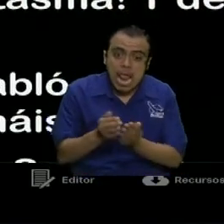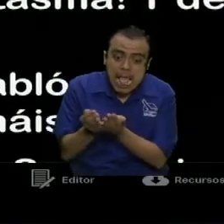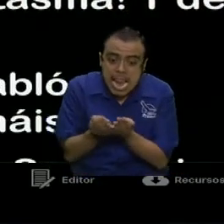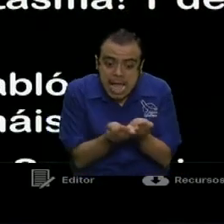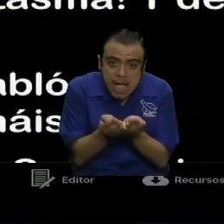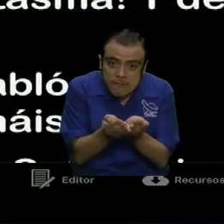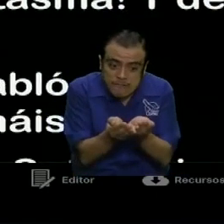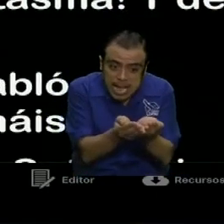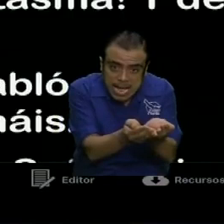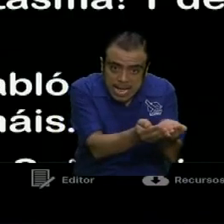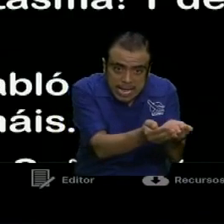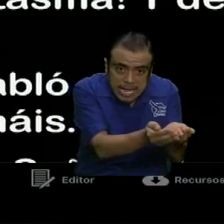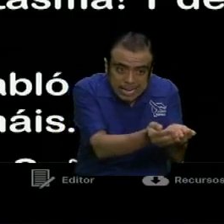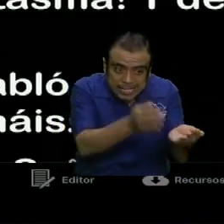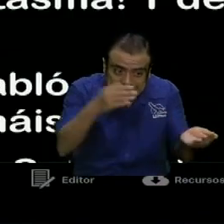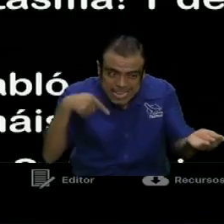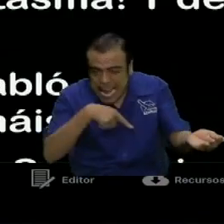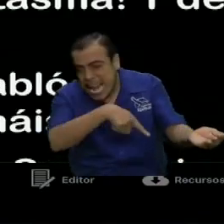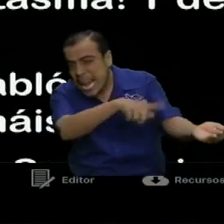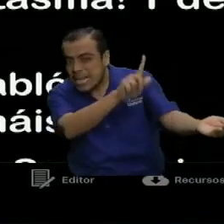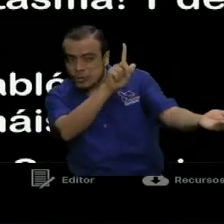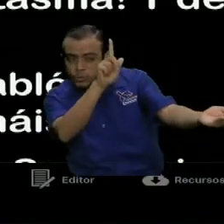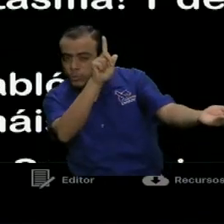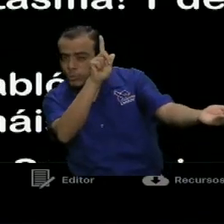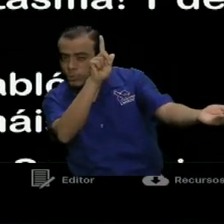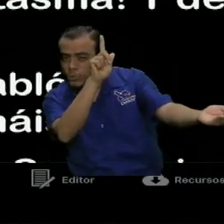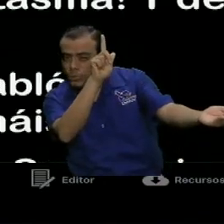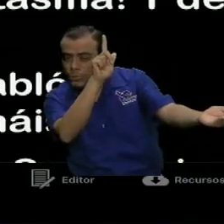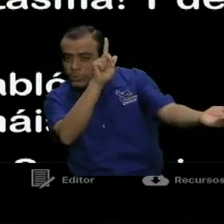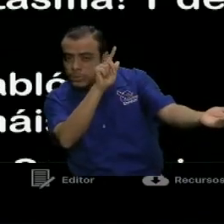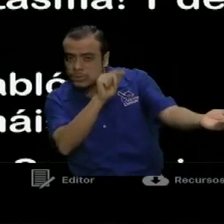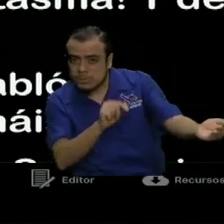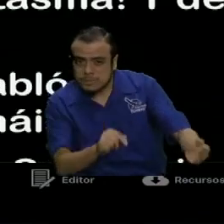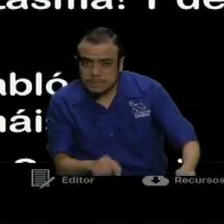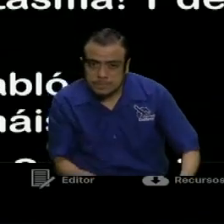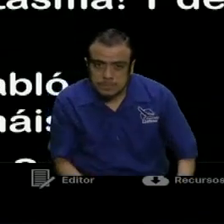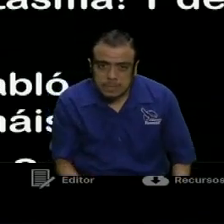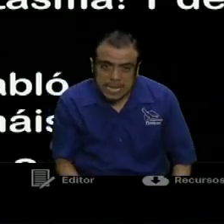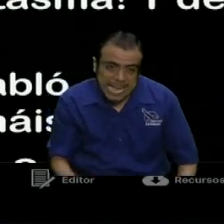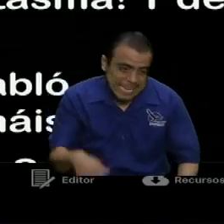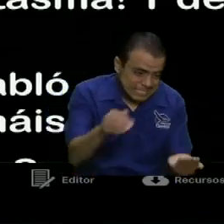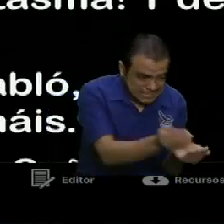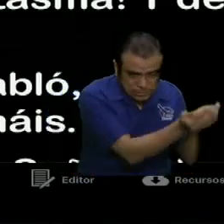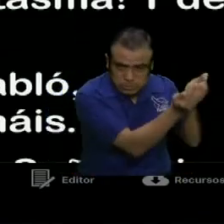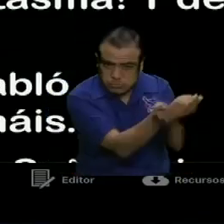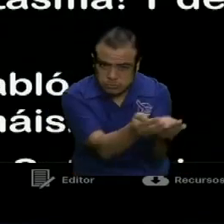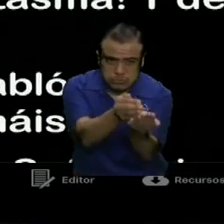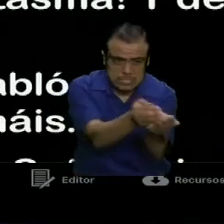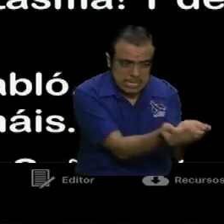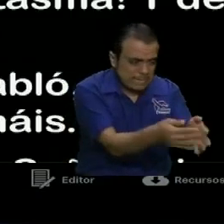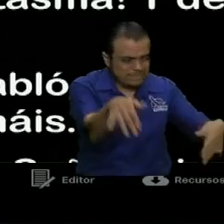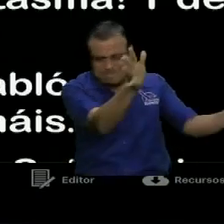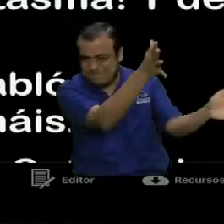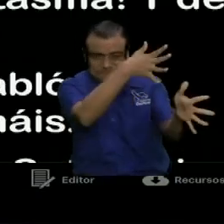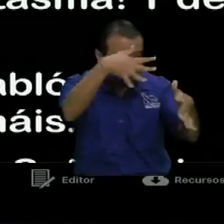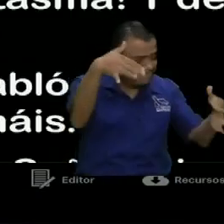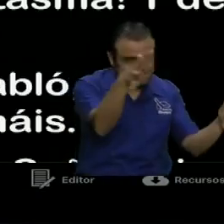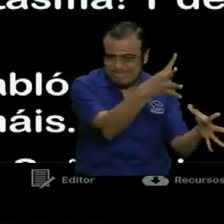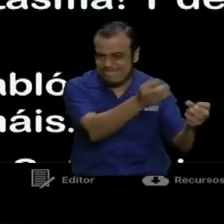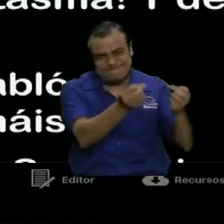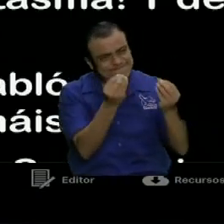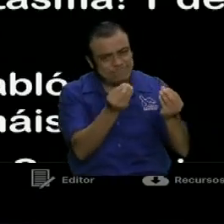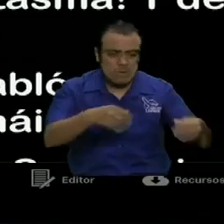estaba allá a muchos estadios de tierra y era azotada por las olas porque el viento era